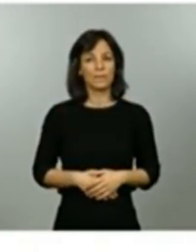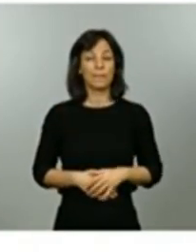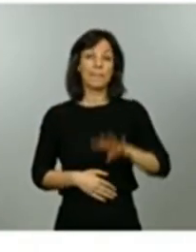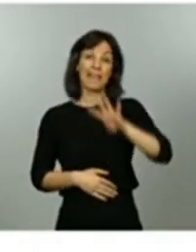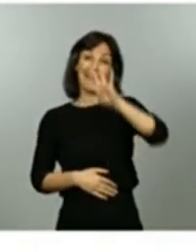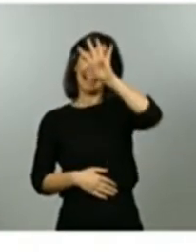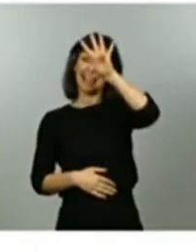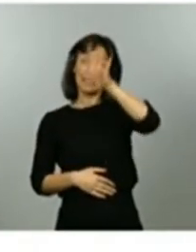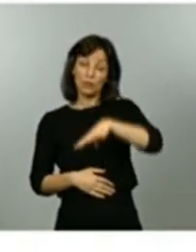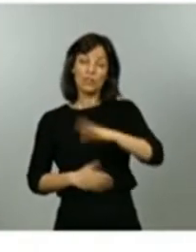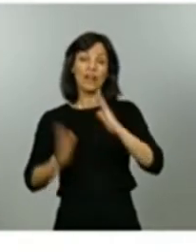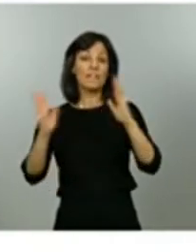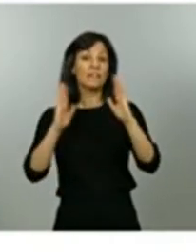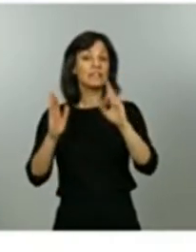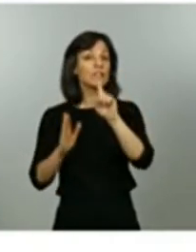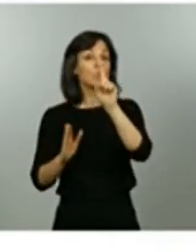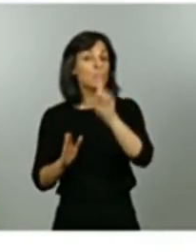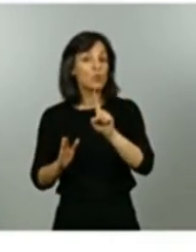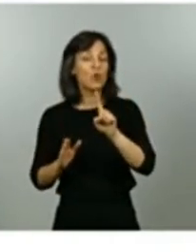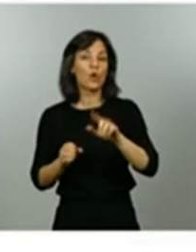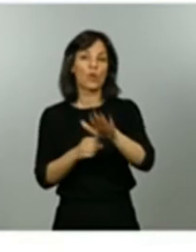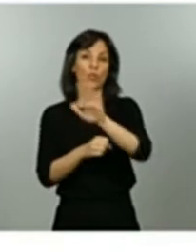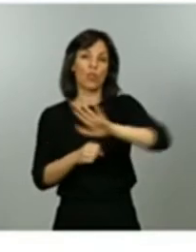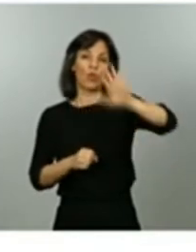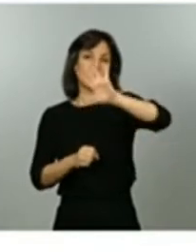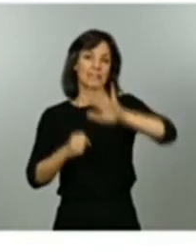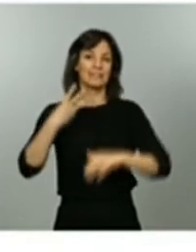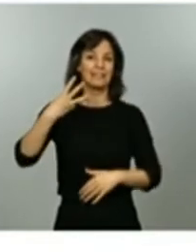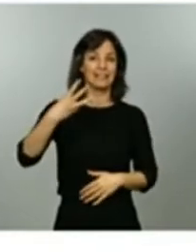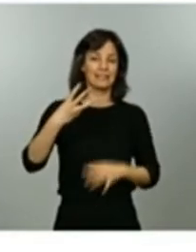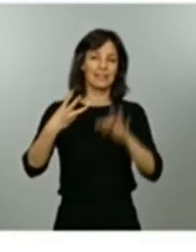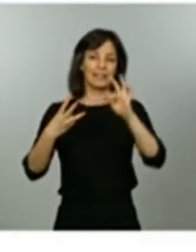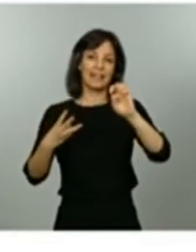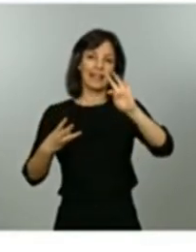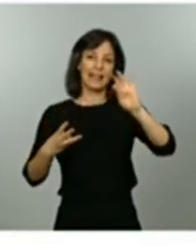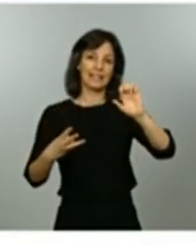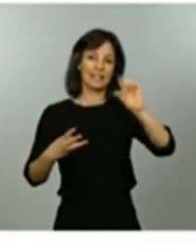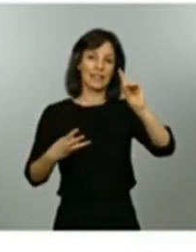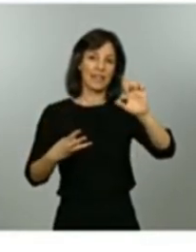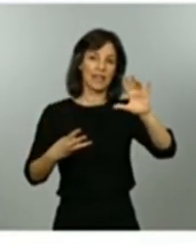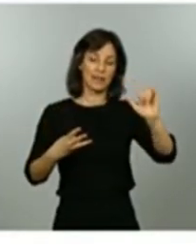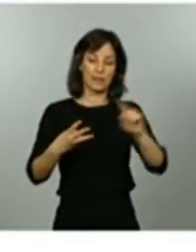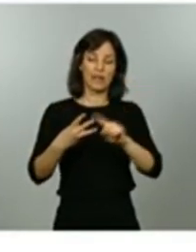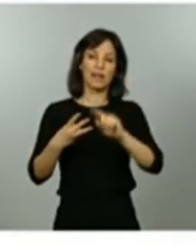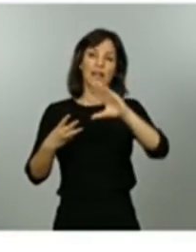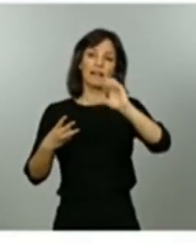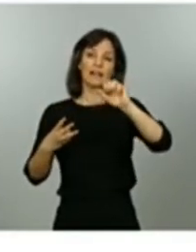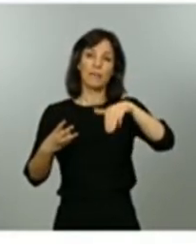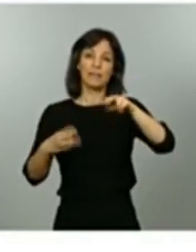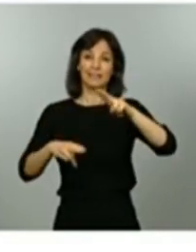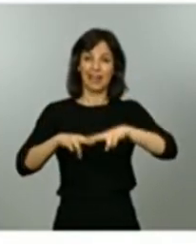la fase 1 tres zonas Terras de Ebra Camp de Tarragona y